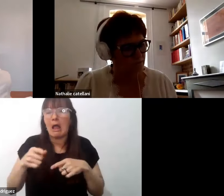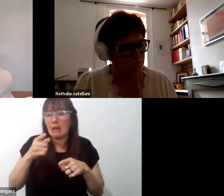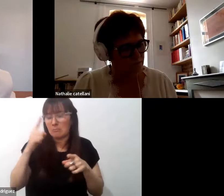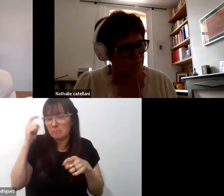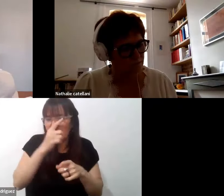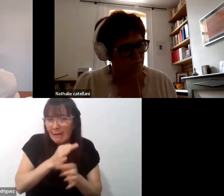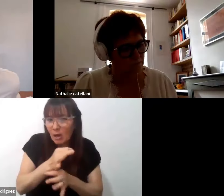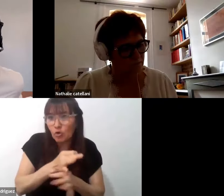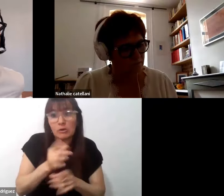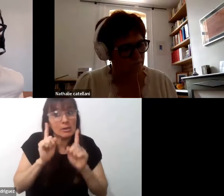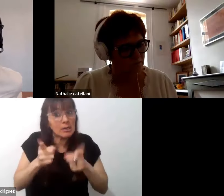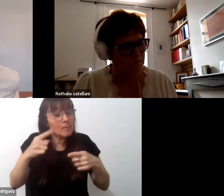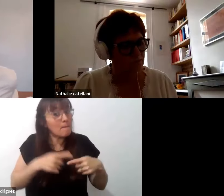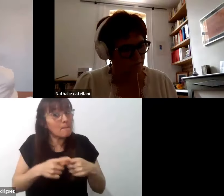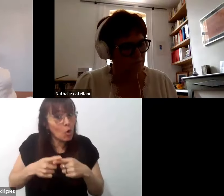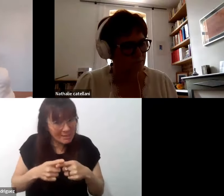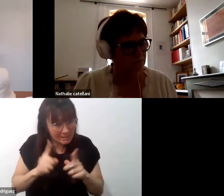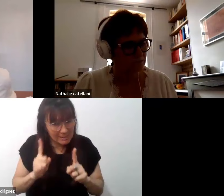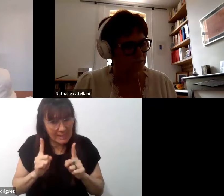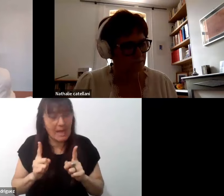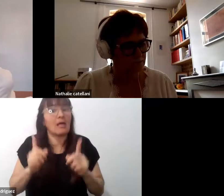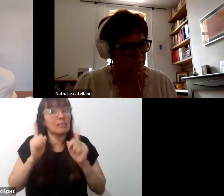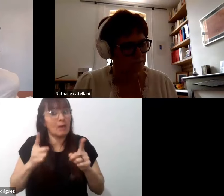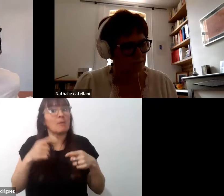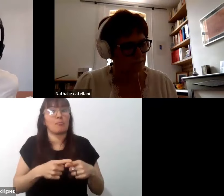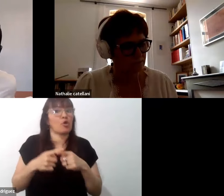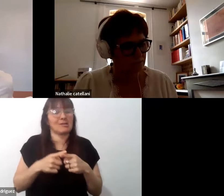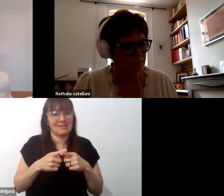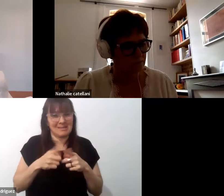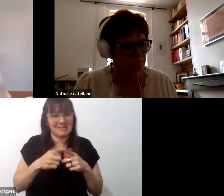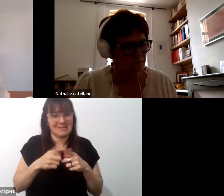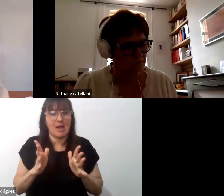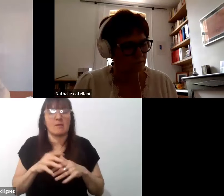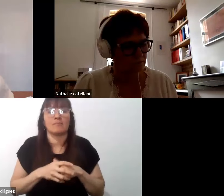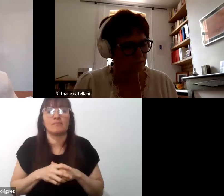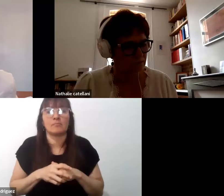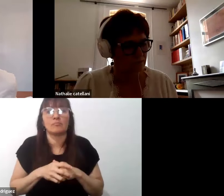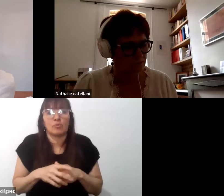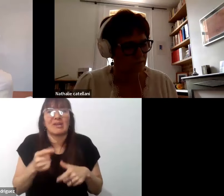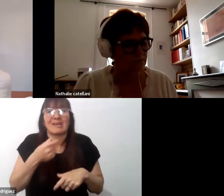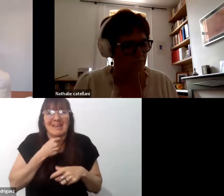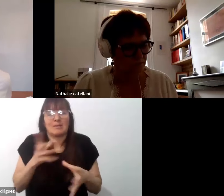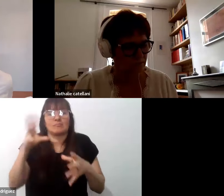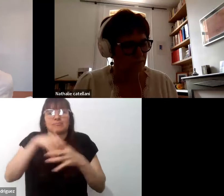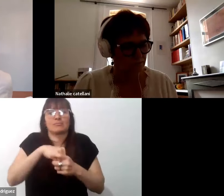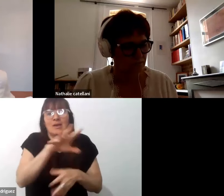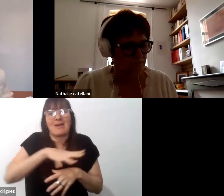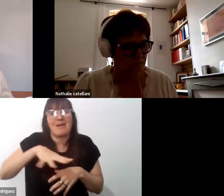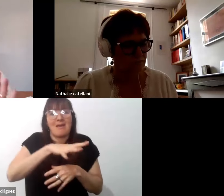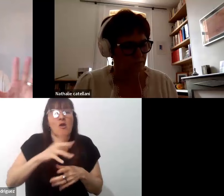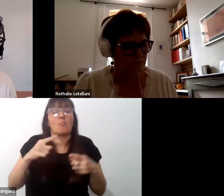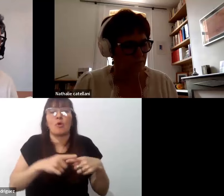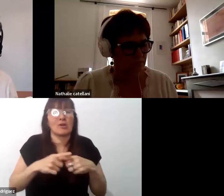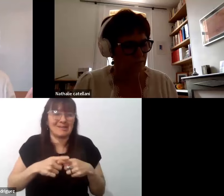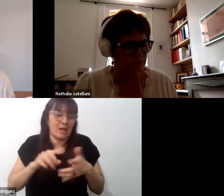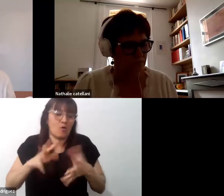política, ¿no? Porque pretende intervenir en el campo de las políticas, ¿no? Que para sintetizarlo, es